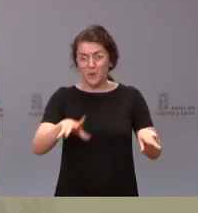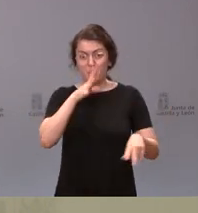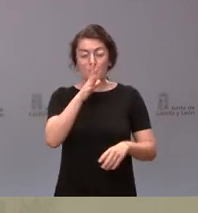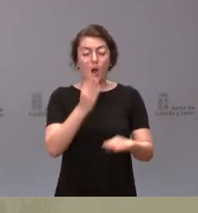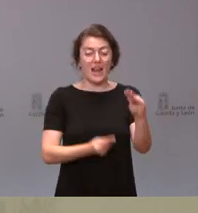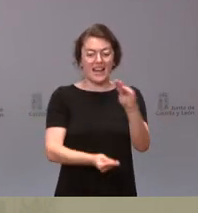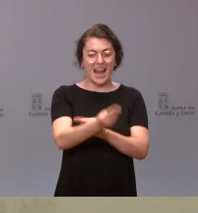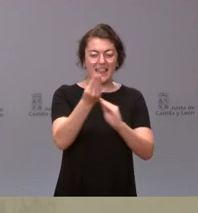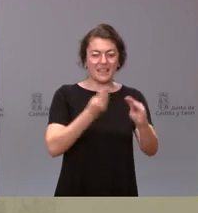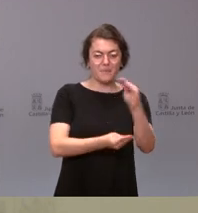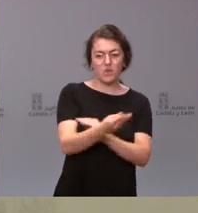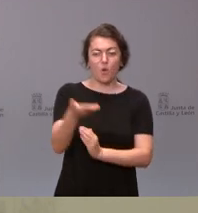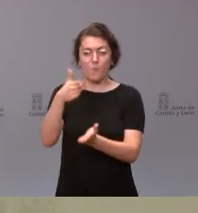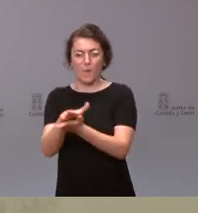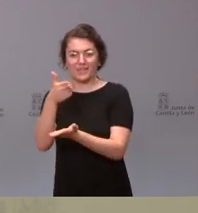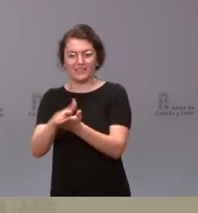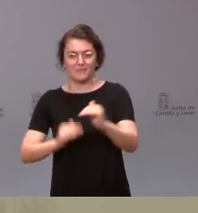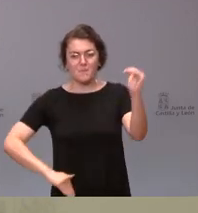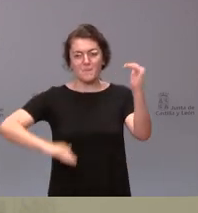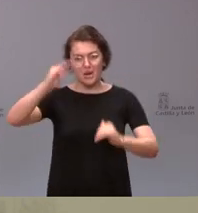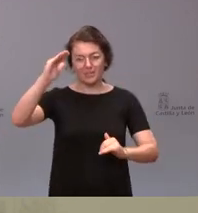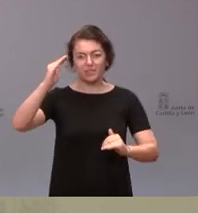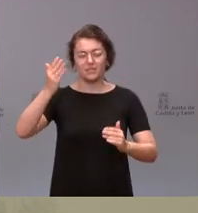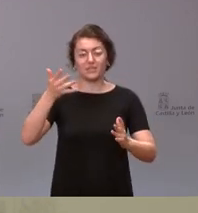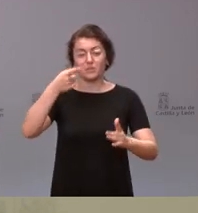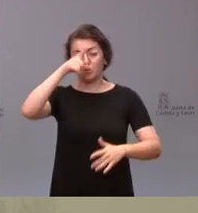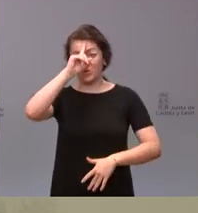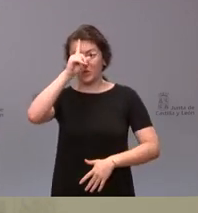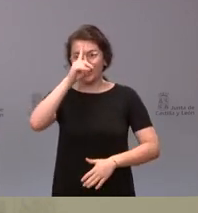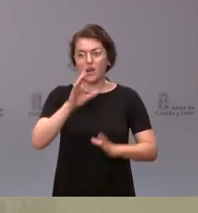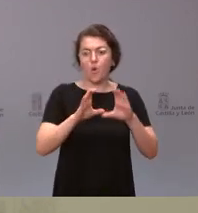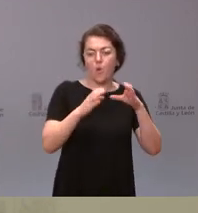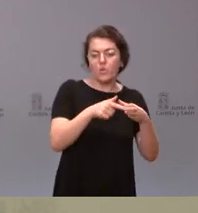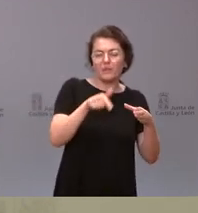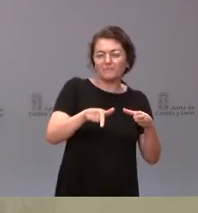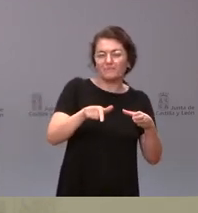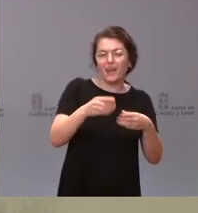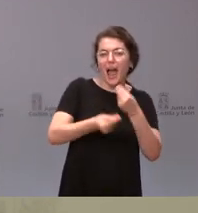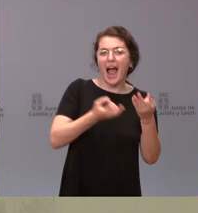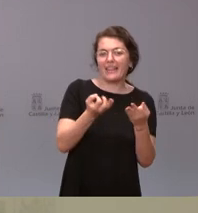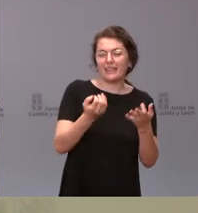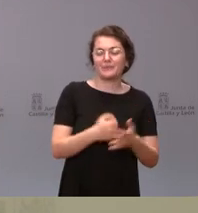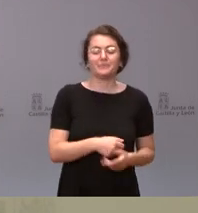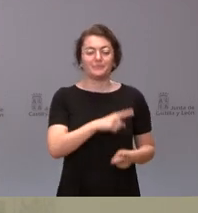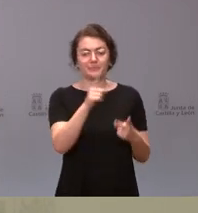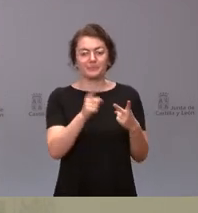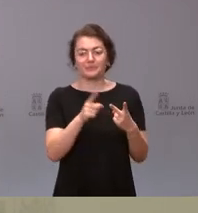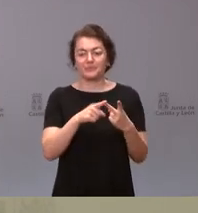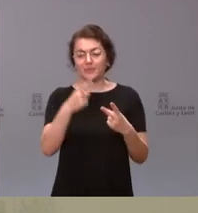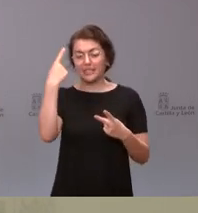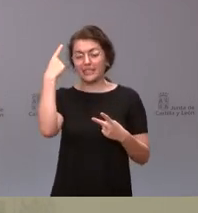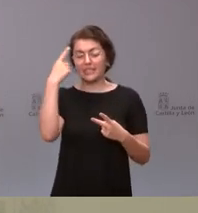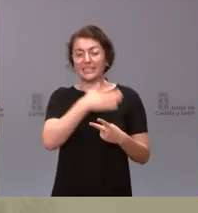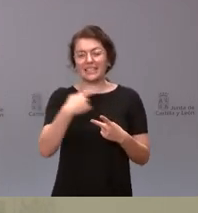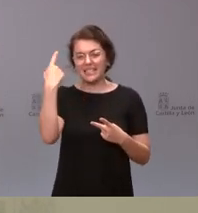defunciones. No sé la Junta cómo aborda esta situación. Eso, por un lado. Y, por otro lado, quería saber si ya han fijado